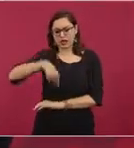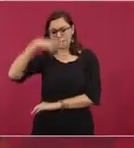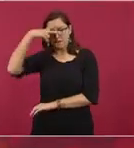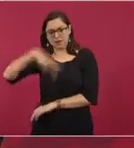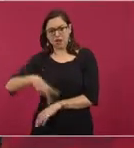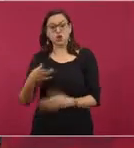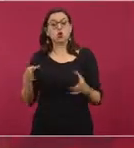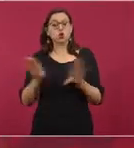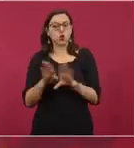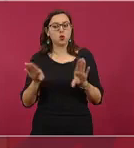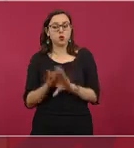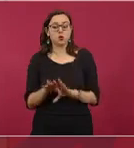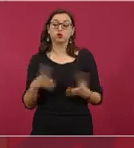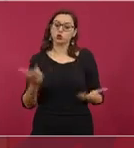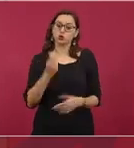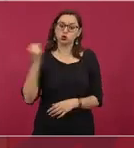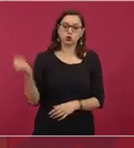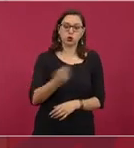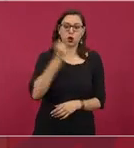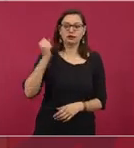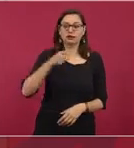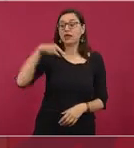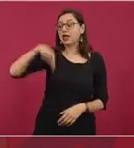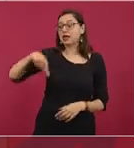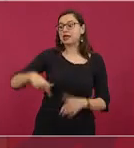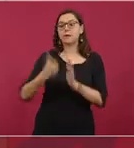menos inflación que en Estados Unidos